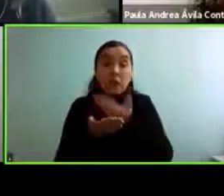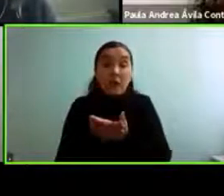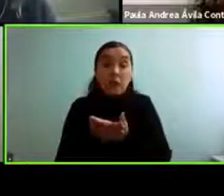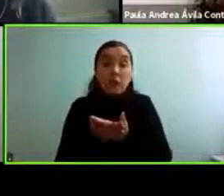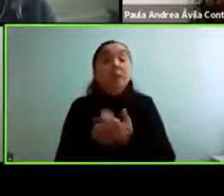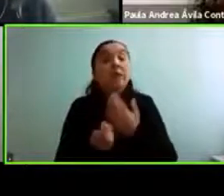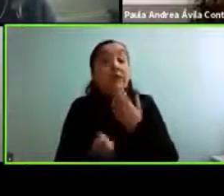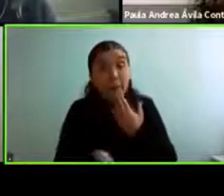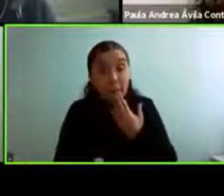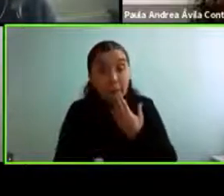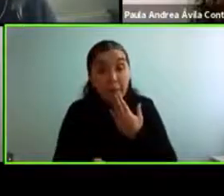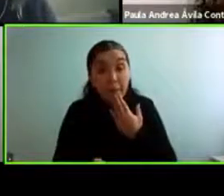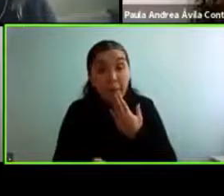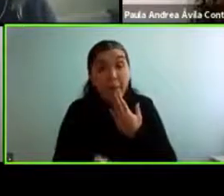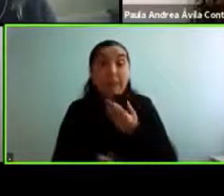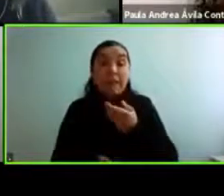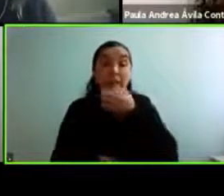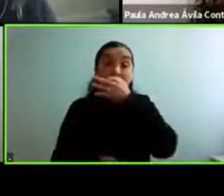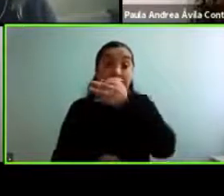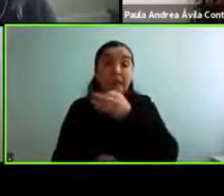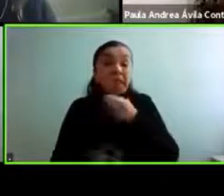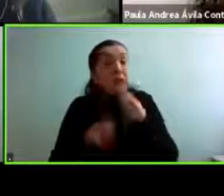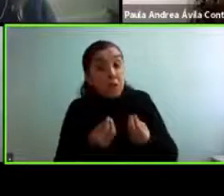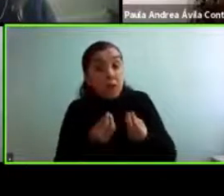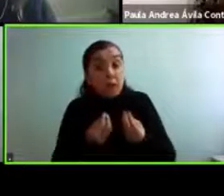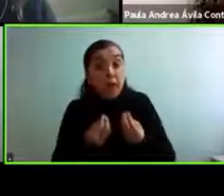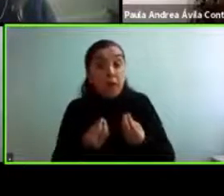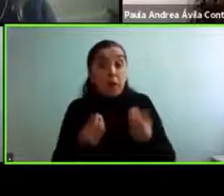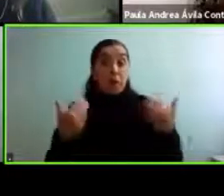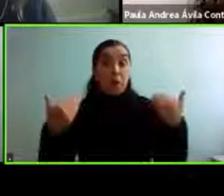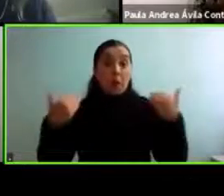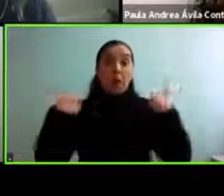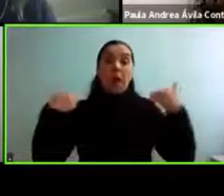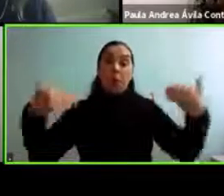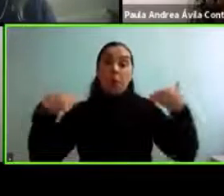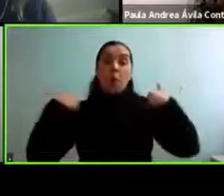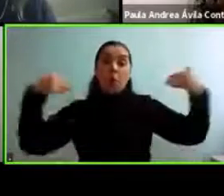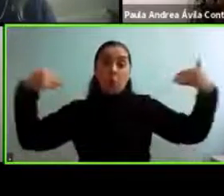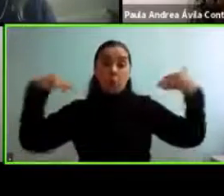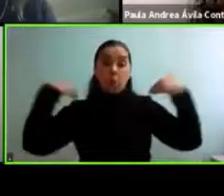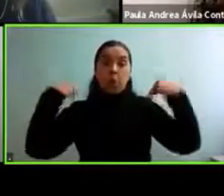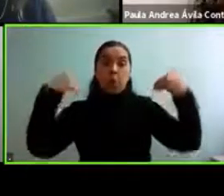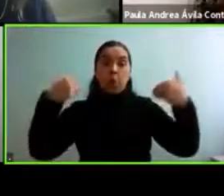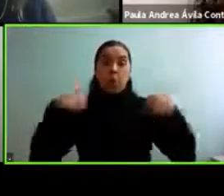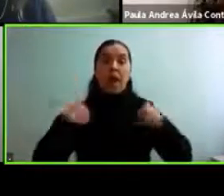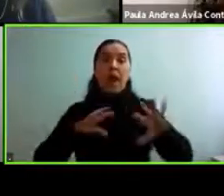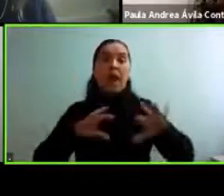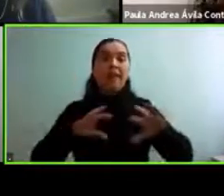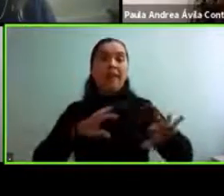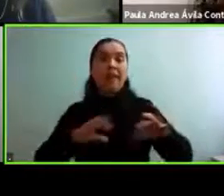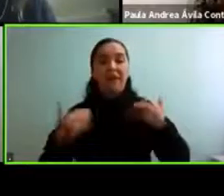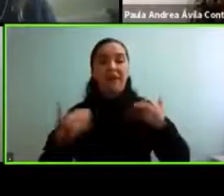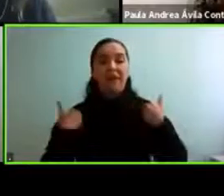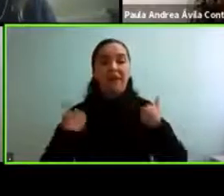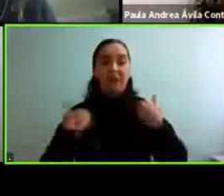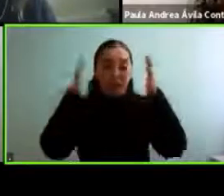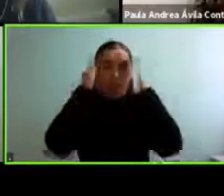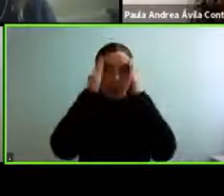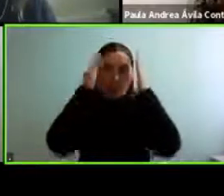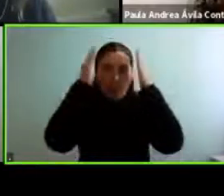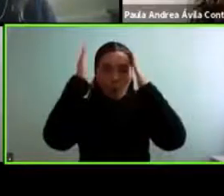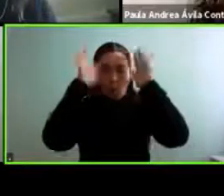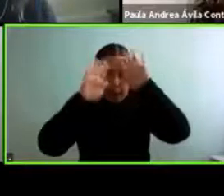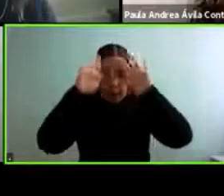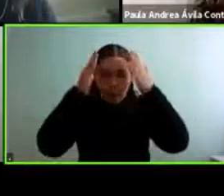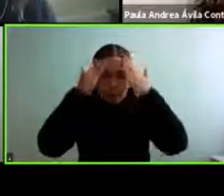una de las recomendaciones es decir, bueno, practiquemos ejercicio, hagamos actividad física, cuidemos el cerebro. Y justamente eso es lo que